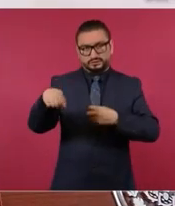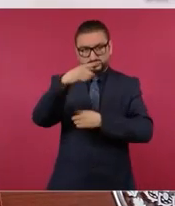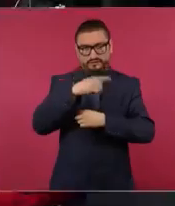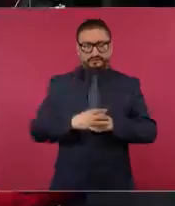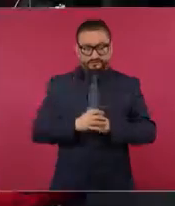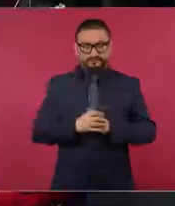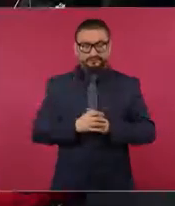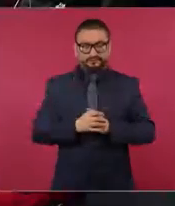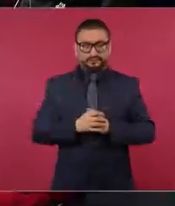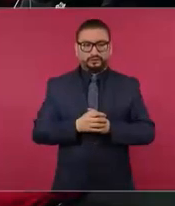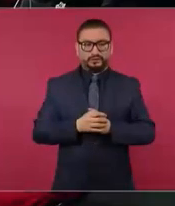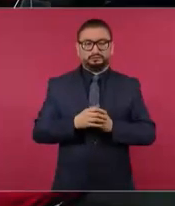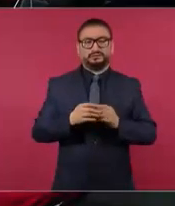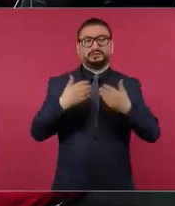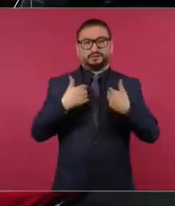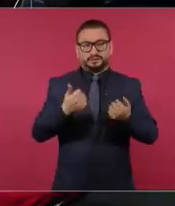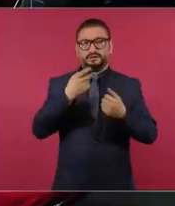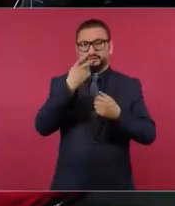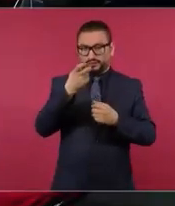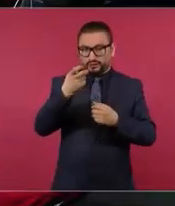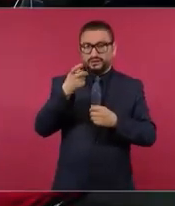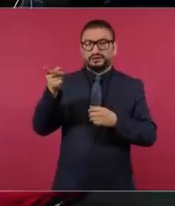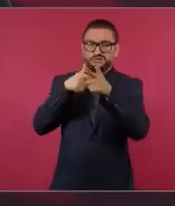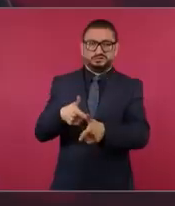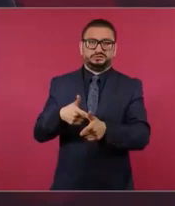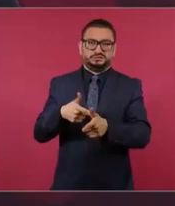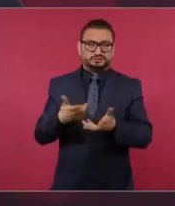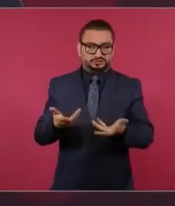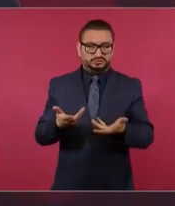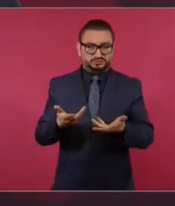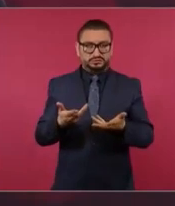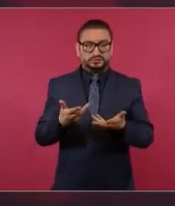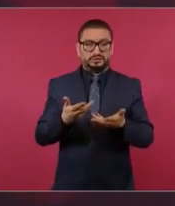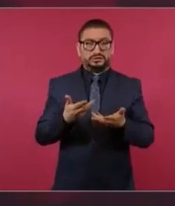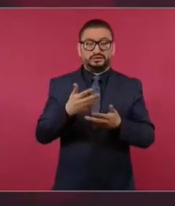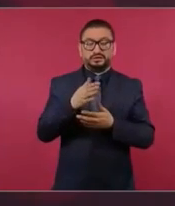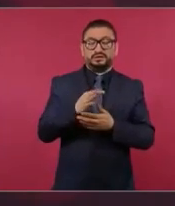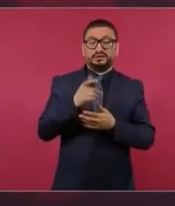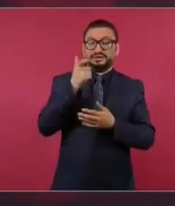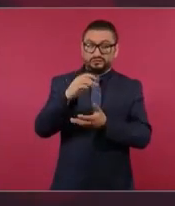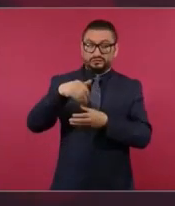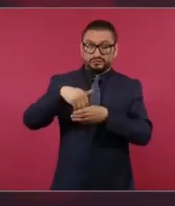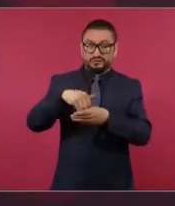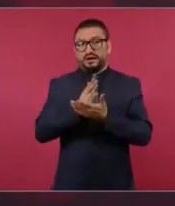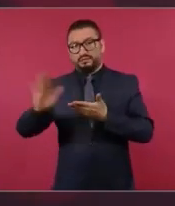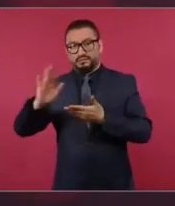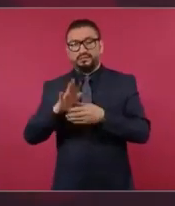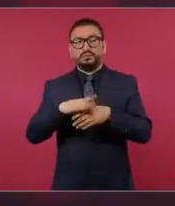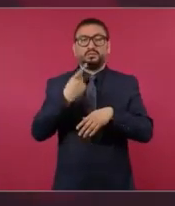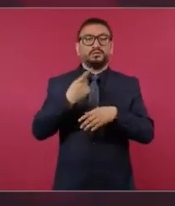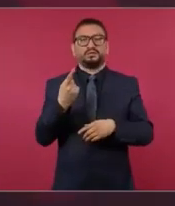para que defiendan sus derechos constitucionales. Es que eso está a salvo. Los hicicomisos se quieren eliminar porque